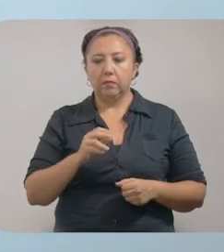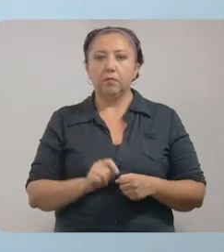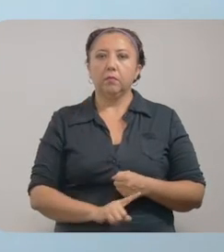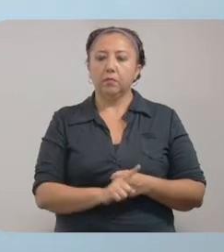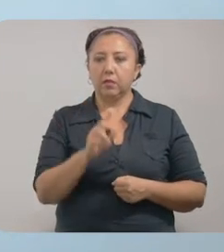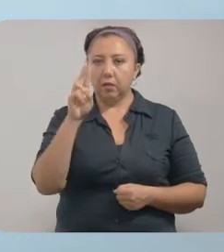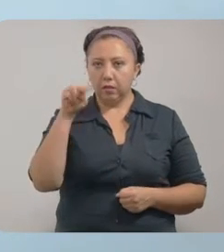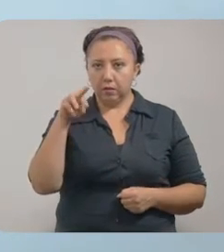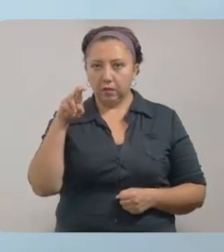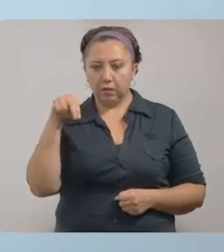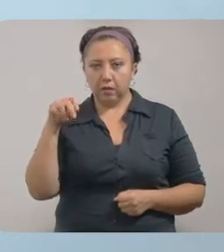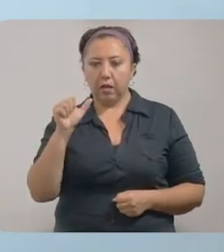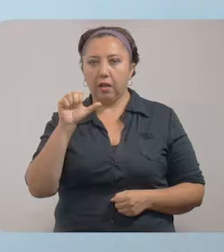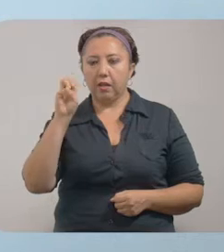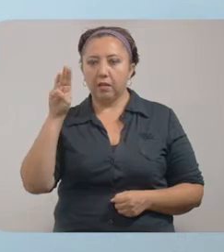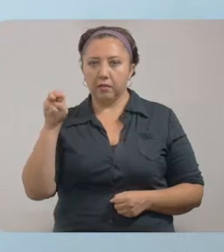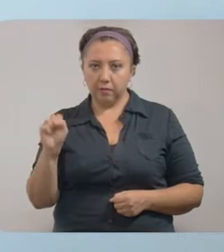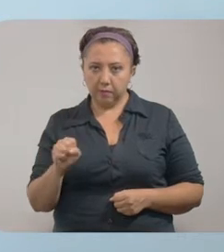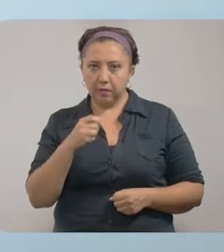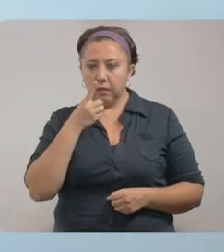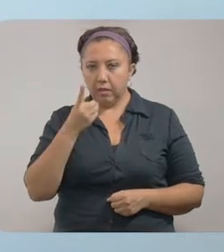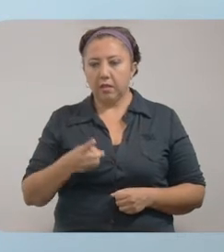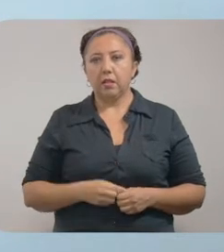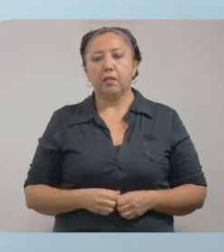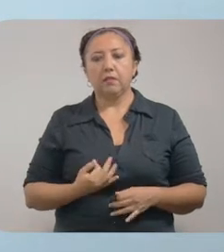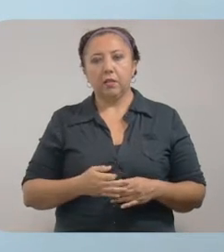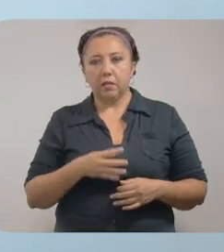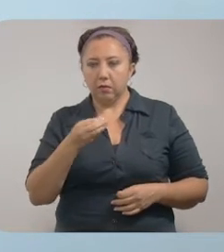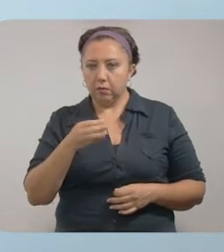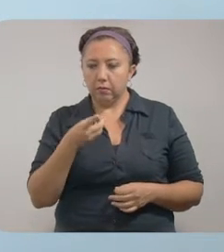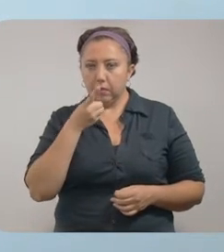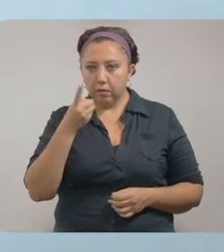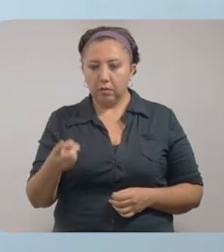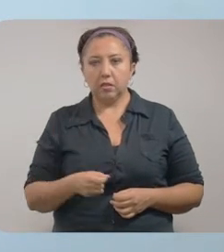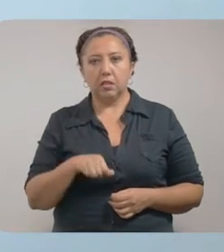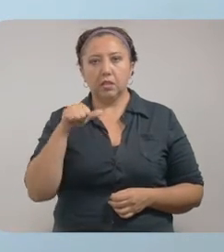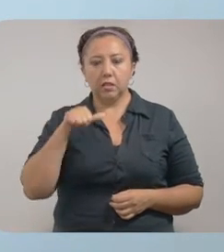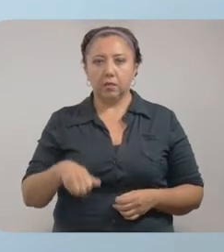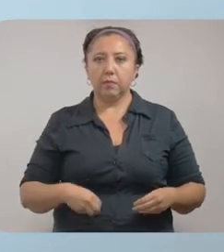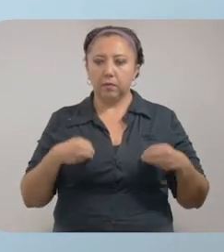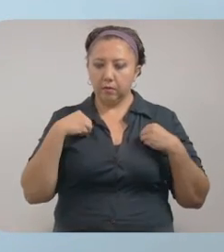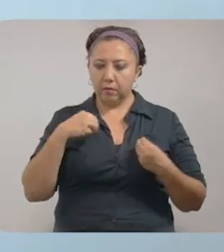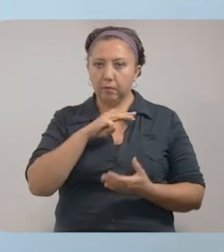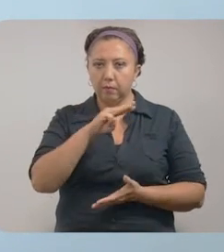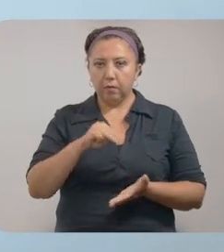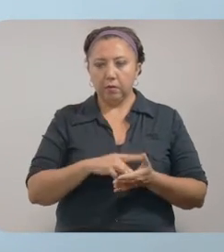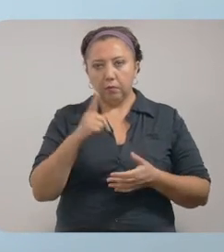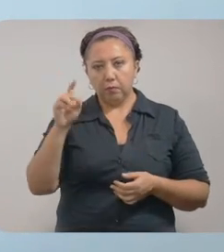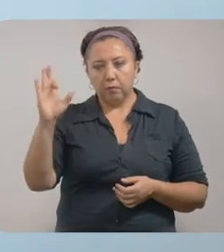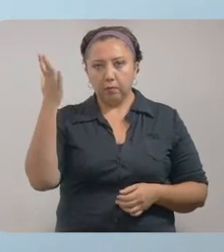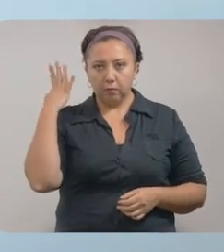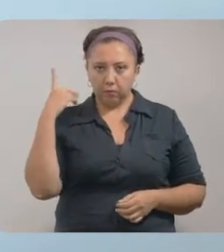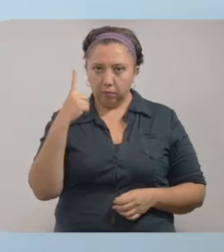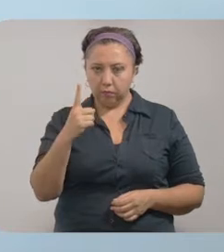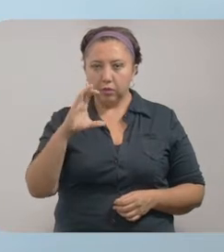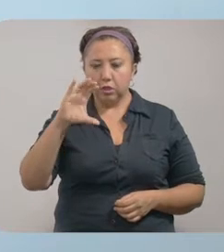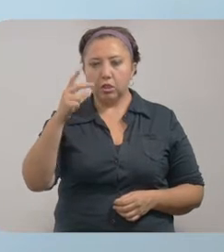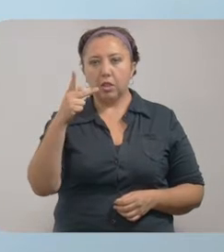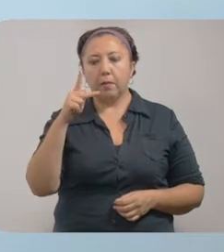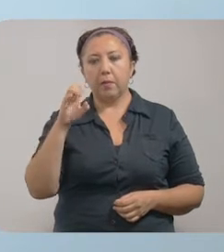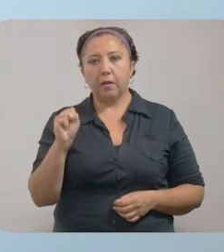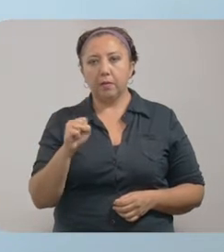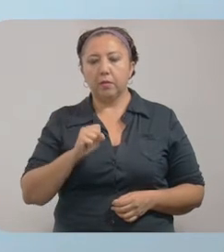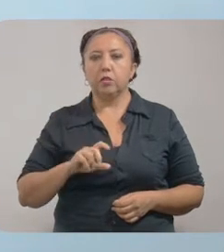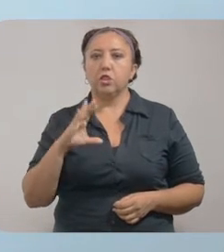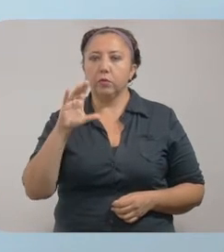insuficiencia renal crónica, asma, desnutrición y cardiopatías. 16 residían en Mérida, uno foráneo y uno en Chapab,